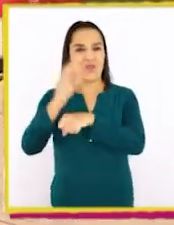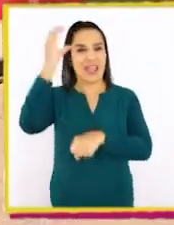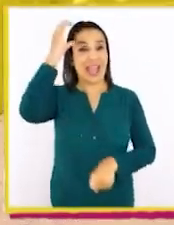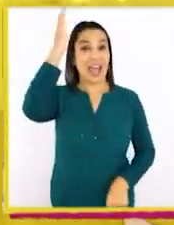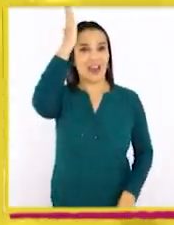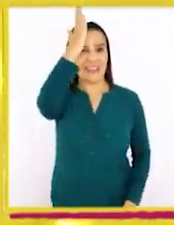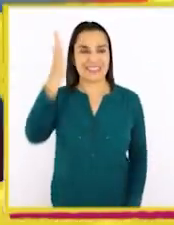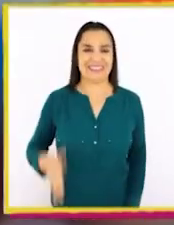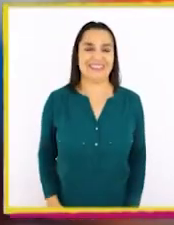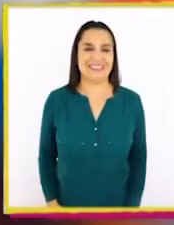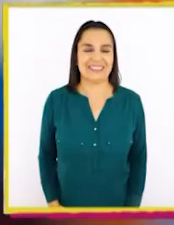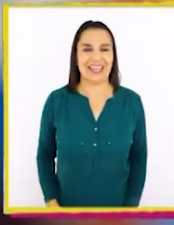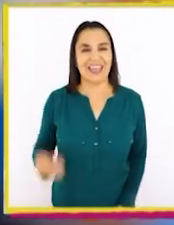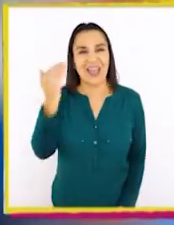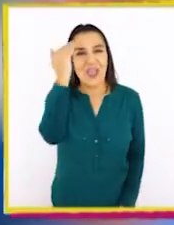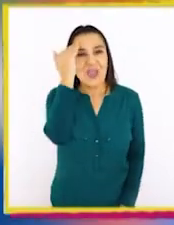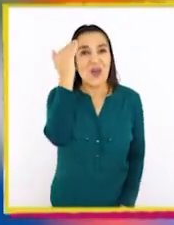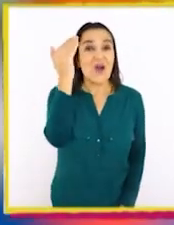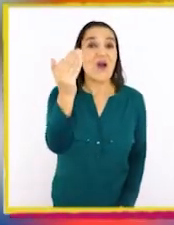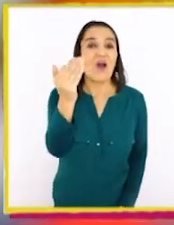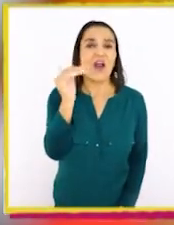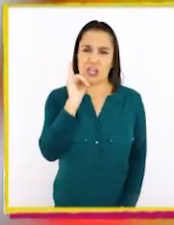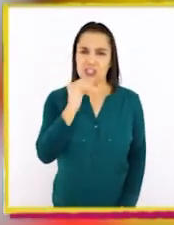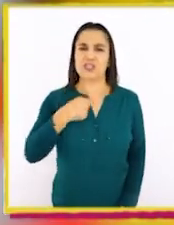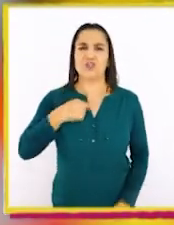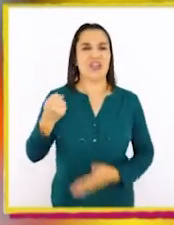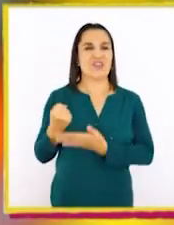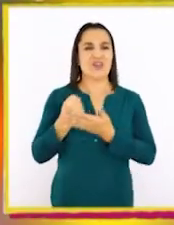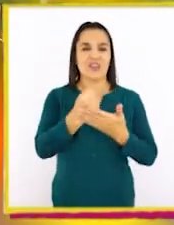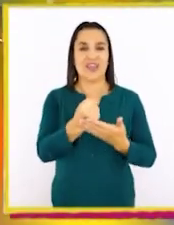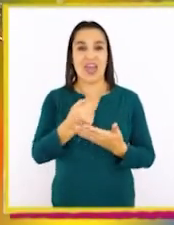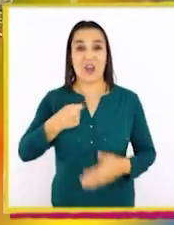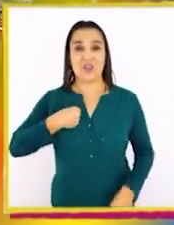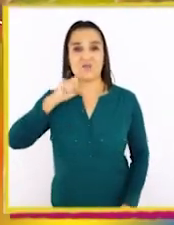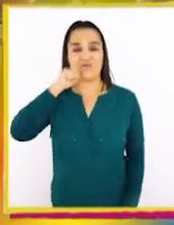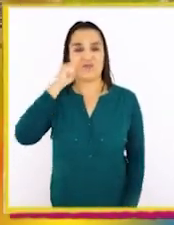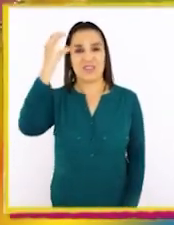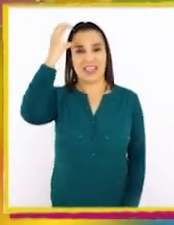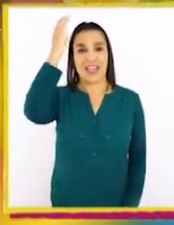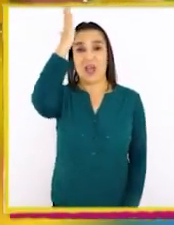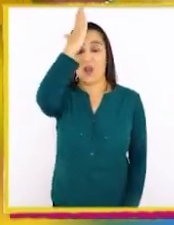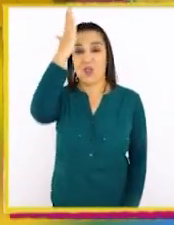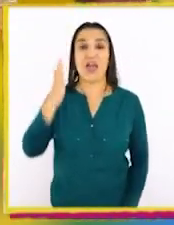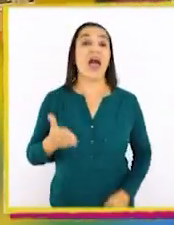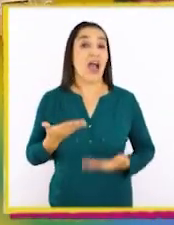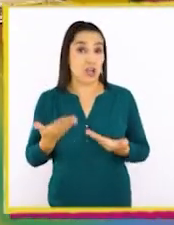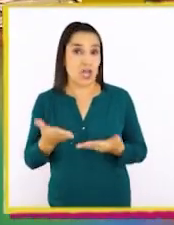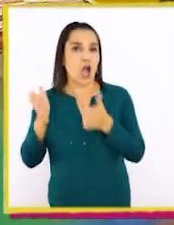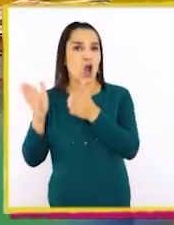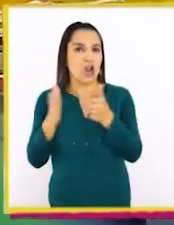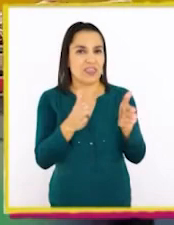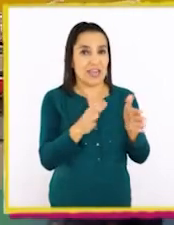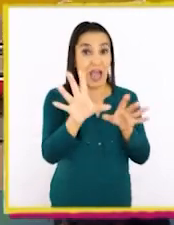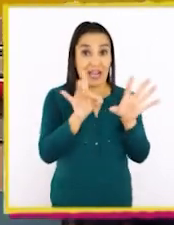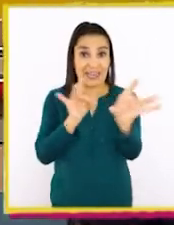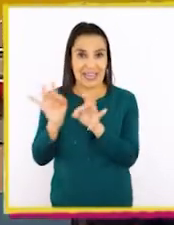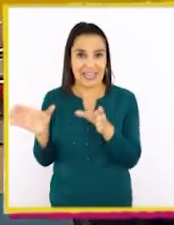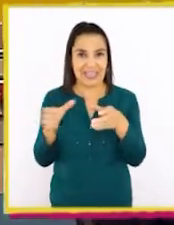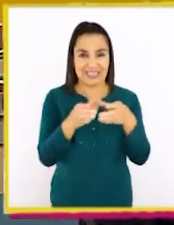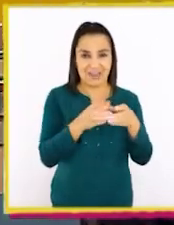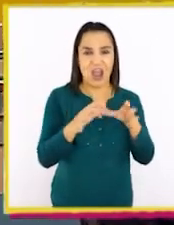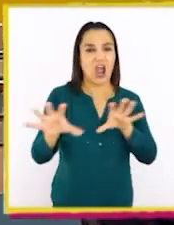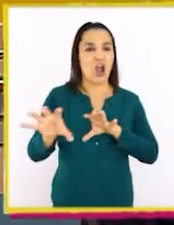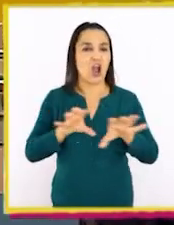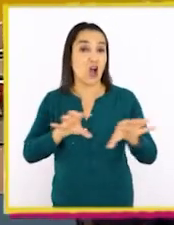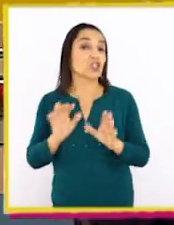Carolina? ¡Hola! ¡Claro que los puedo ayudar! Soy Carolina y aquí estoy para organizar, ordenar o clasificar